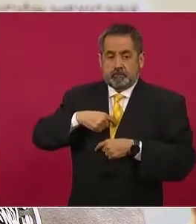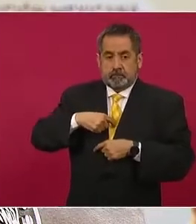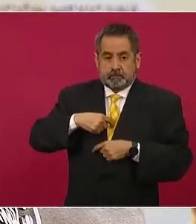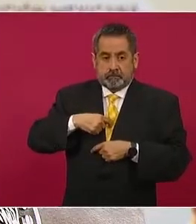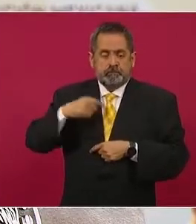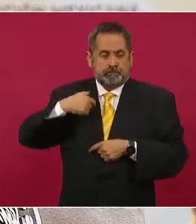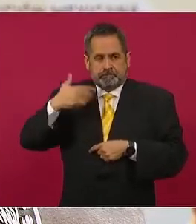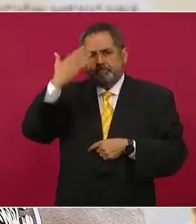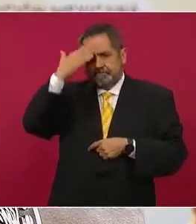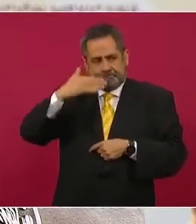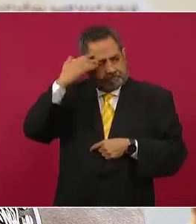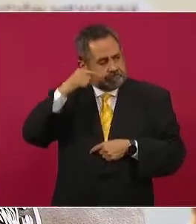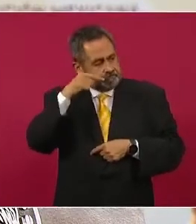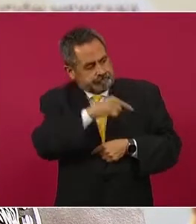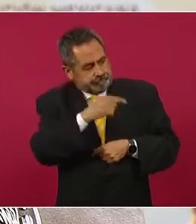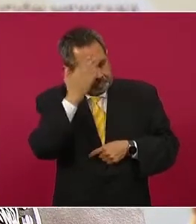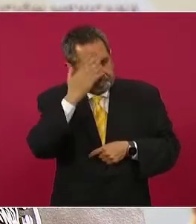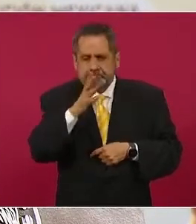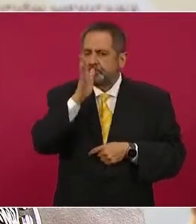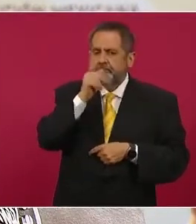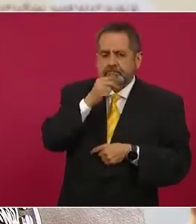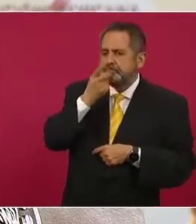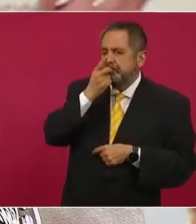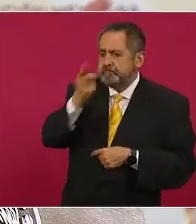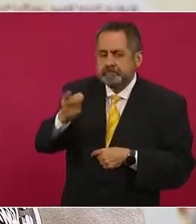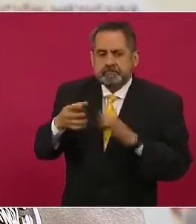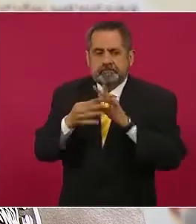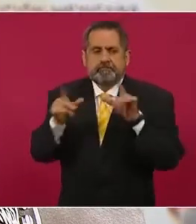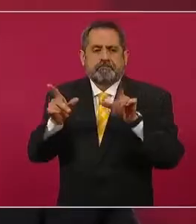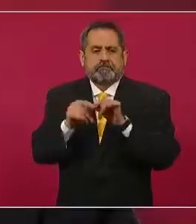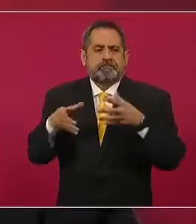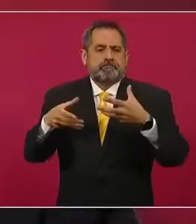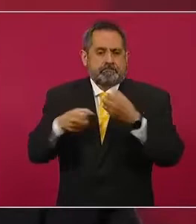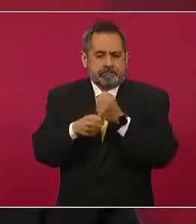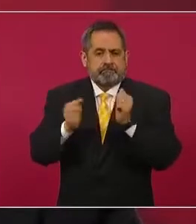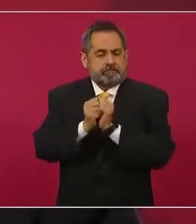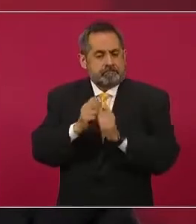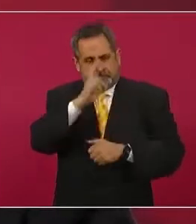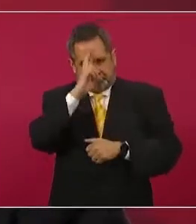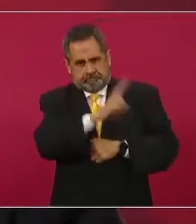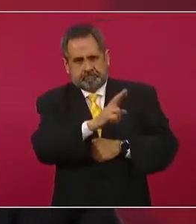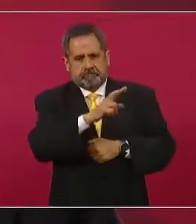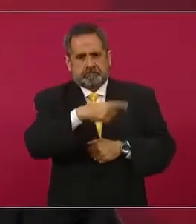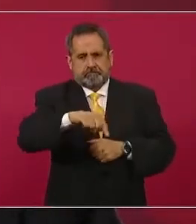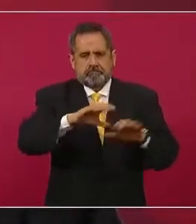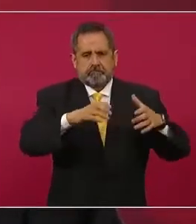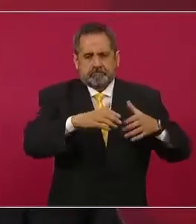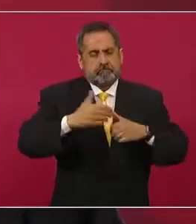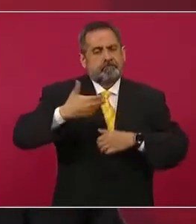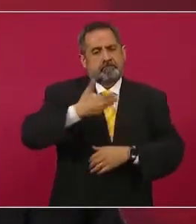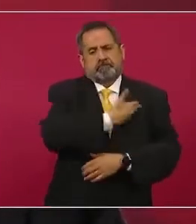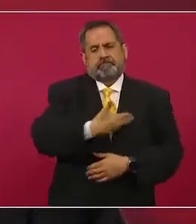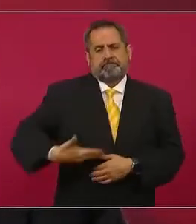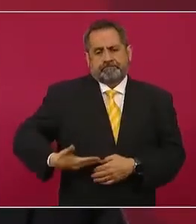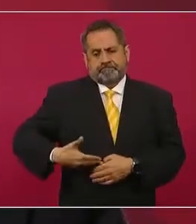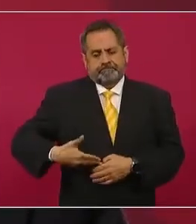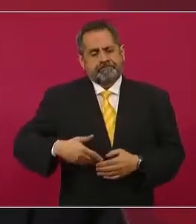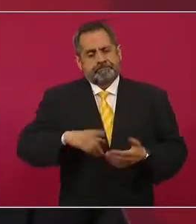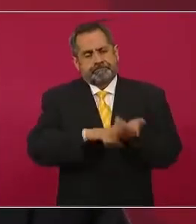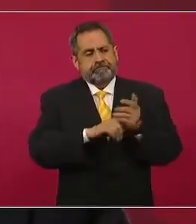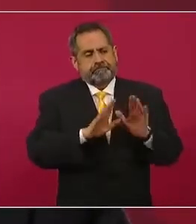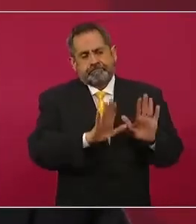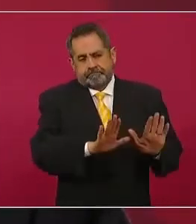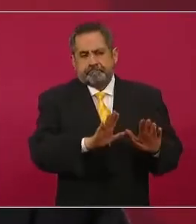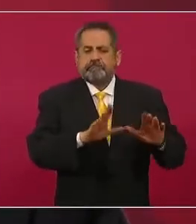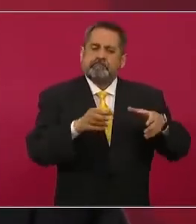aunque sepamos, estamos obligados a guardar por respeto no nada más a la investidura presidencial, sino